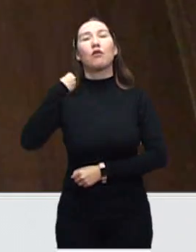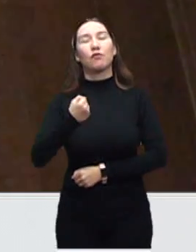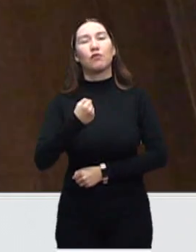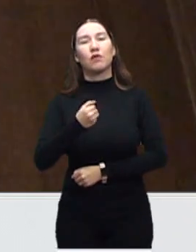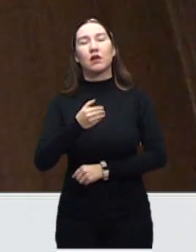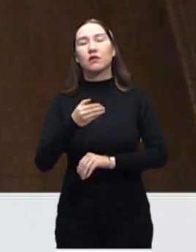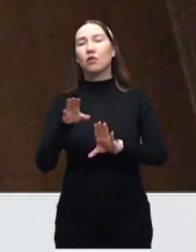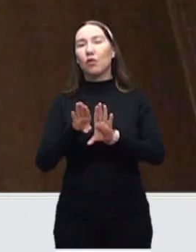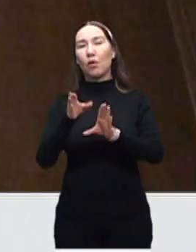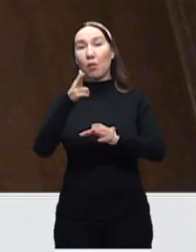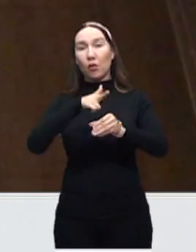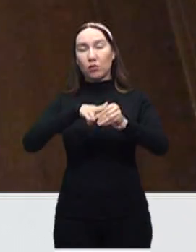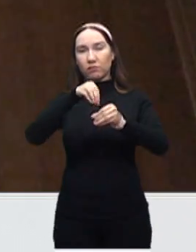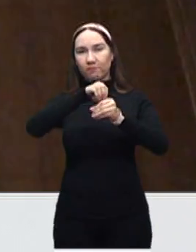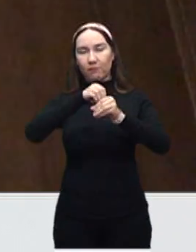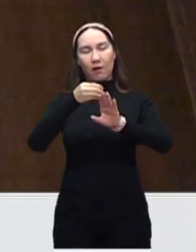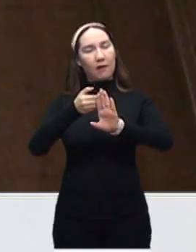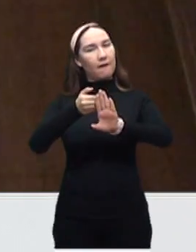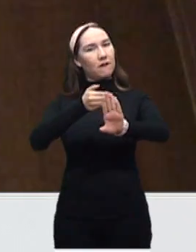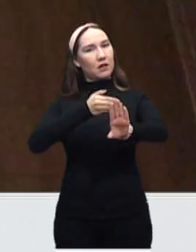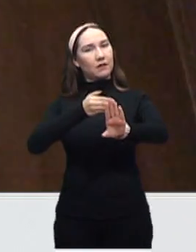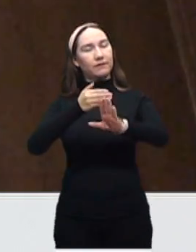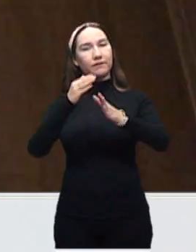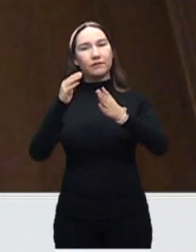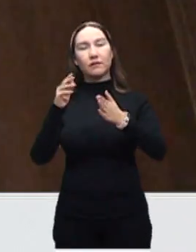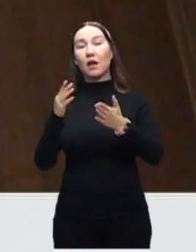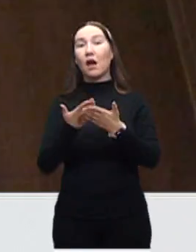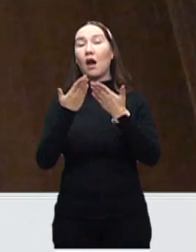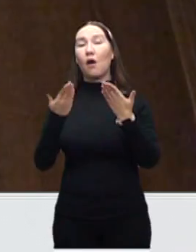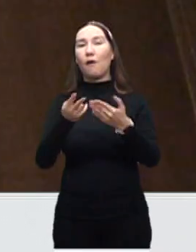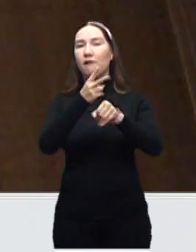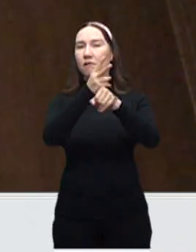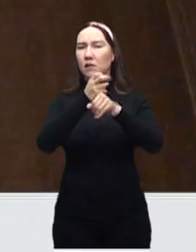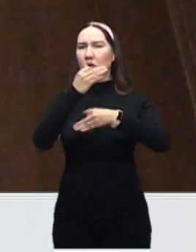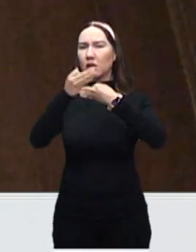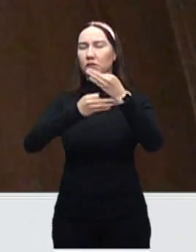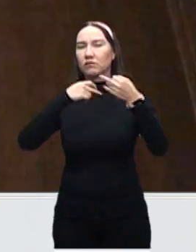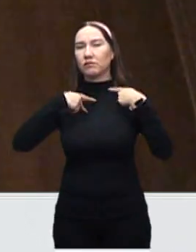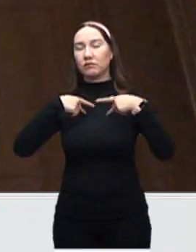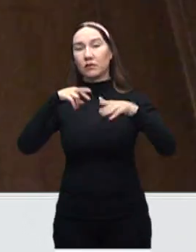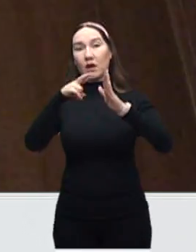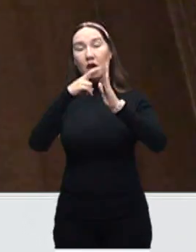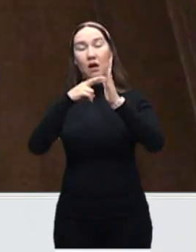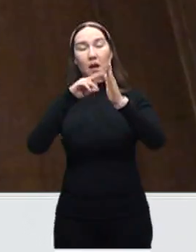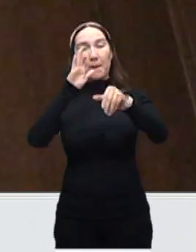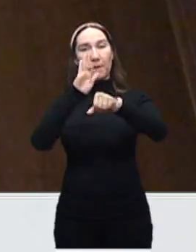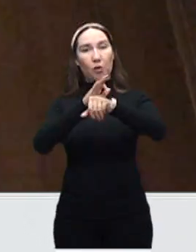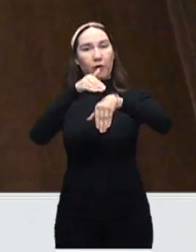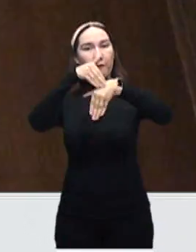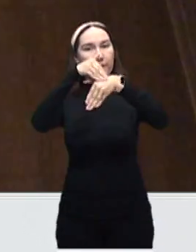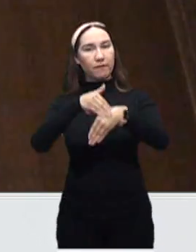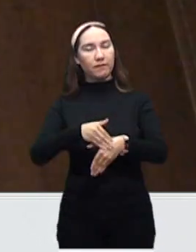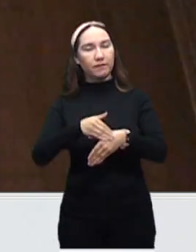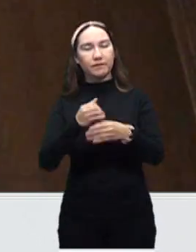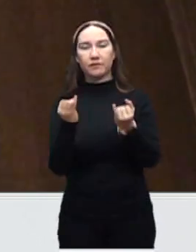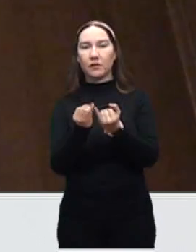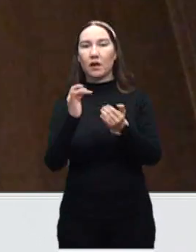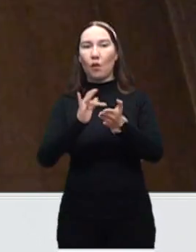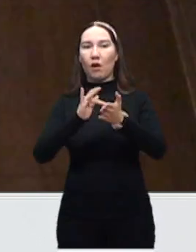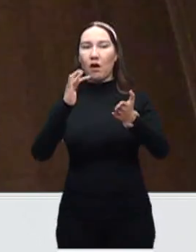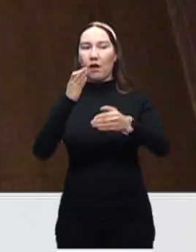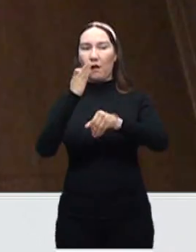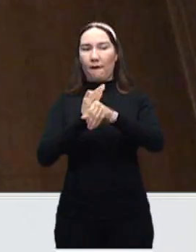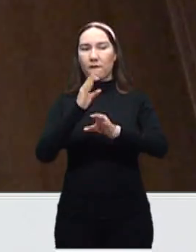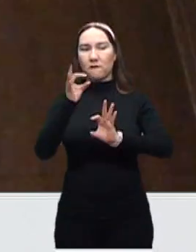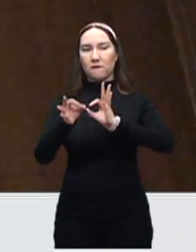invitar, exhortar de manera muy respetuosa a toda la población a que mantengamos las medidas preventivas. Y desde luego agradecer a ustedes por este espacio, Miguel, que